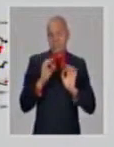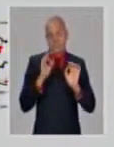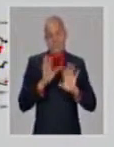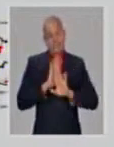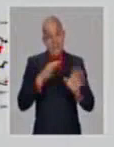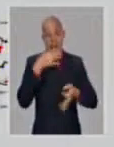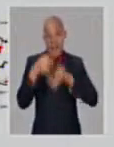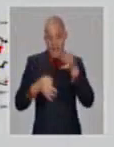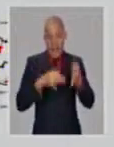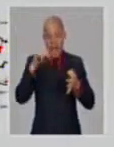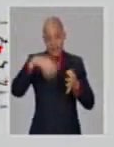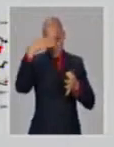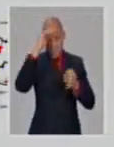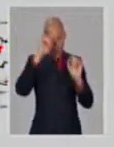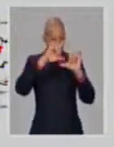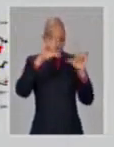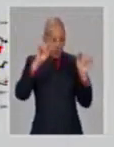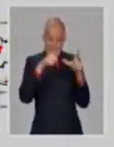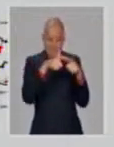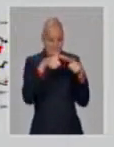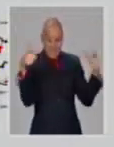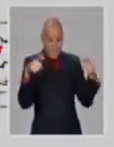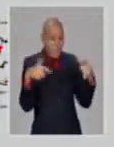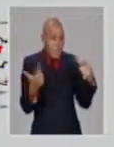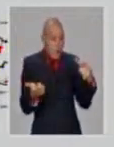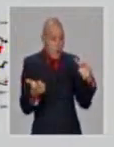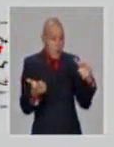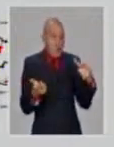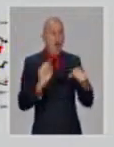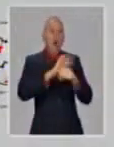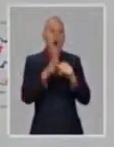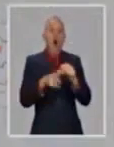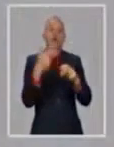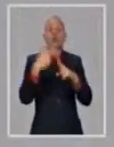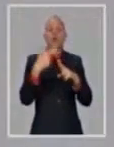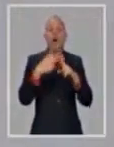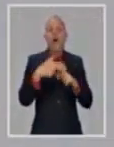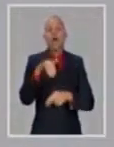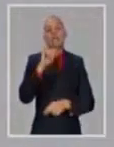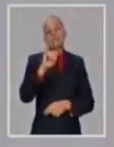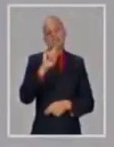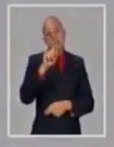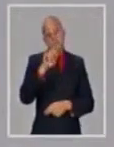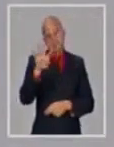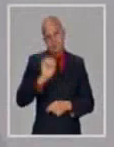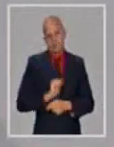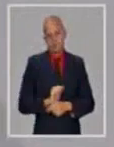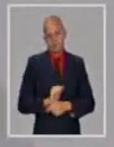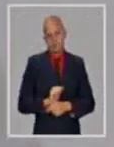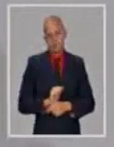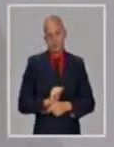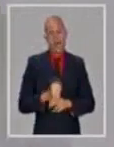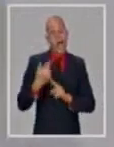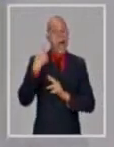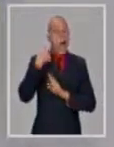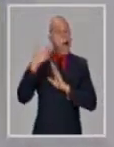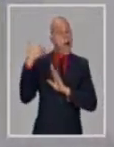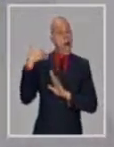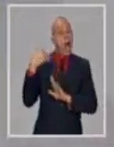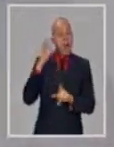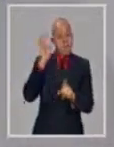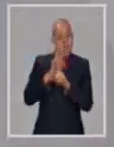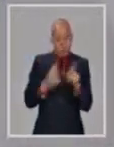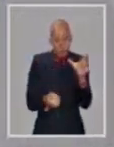variante 6.14 está aquí, en Cuba, fue lo que entró al país realmente el año pasado con los primeros casos,